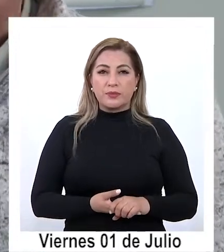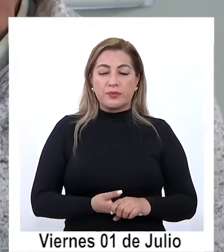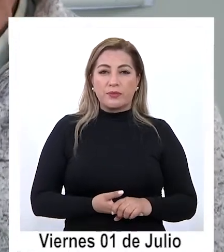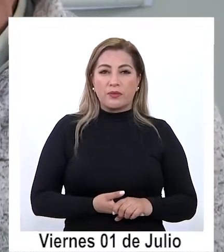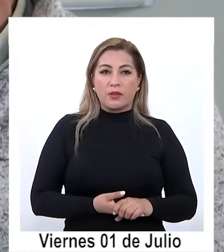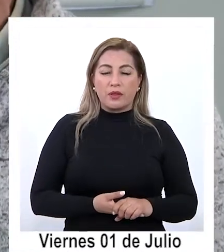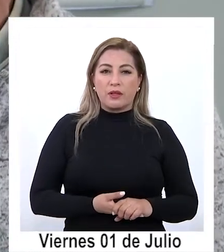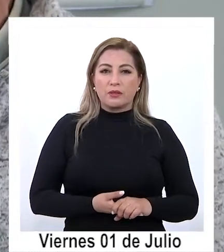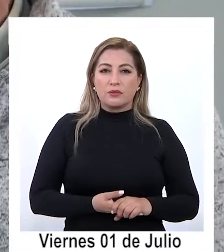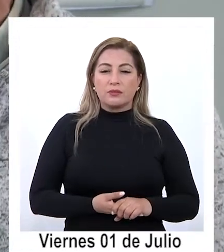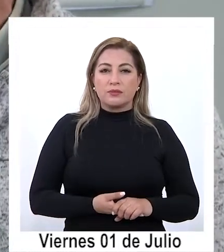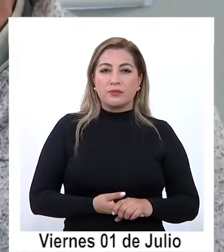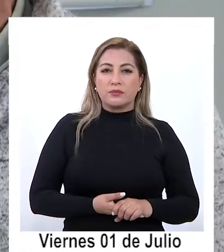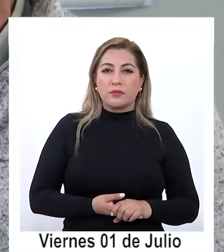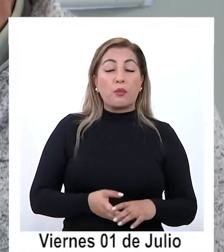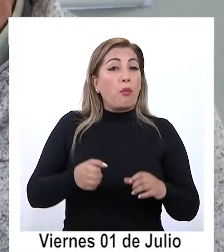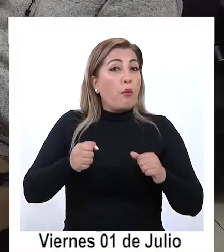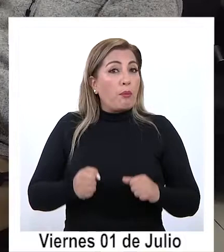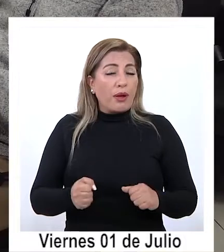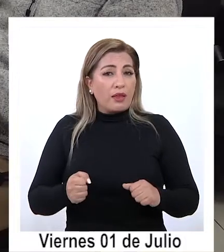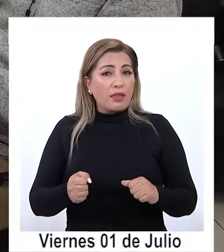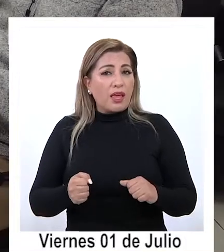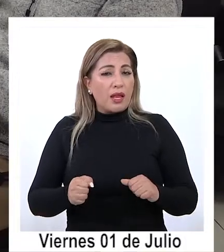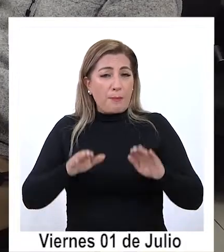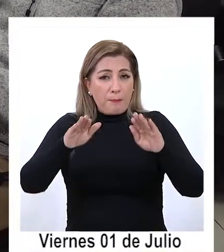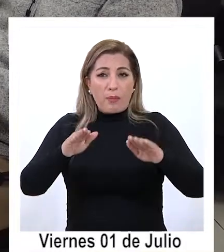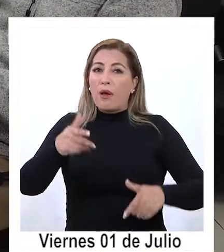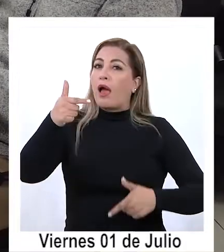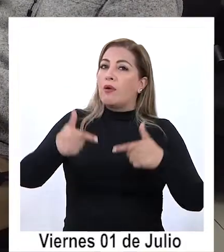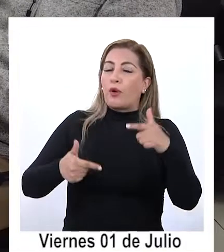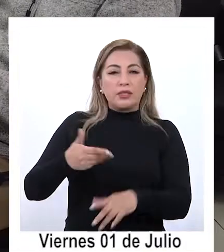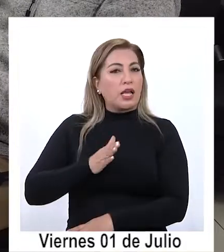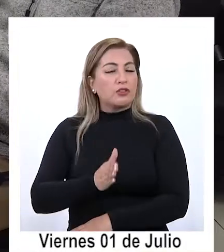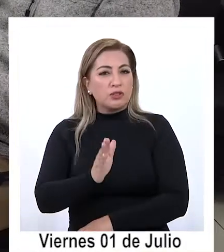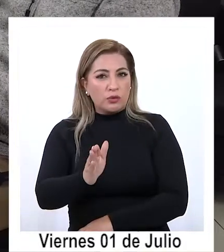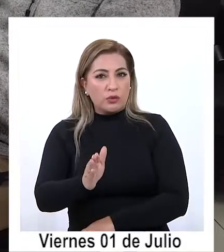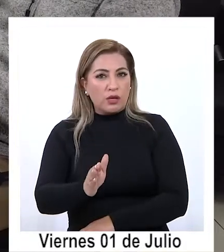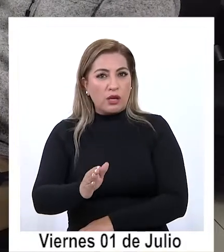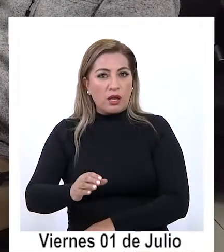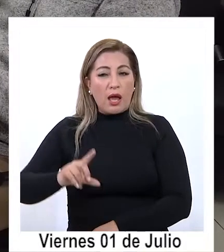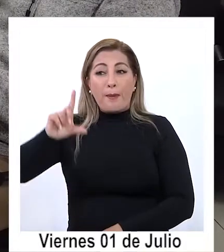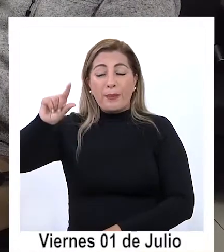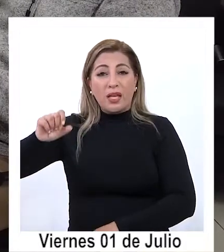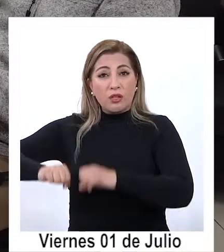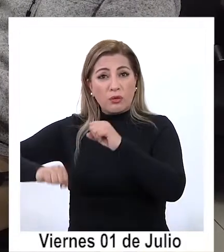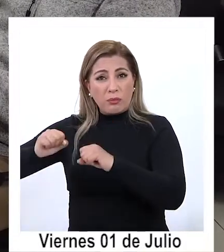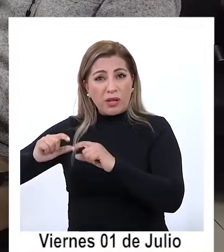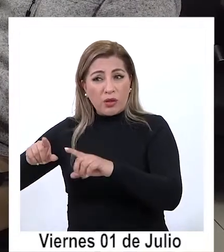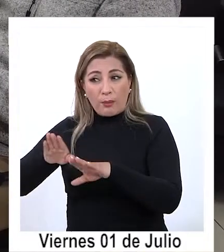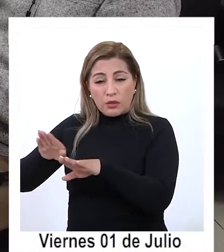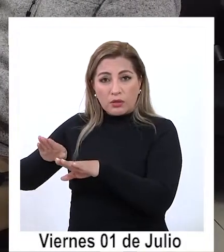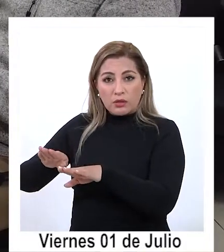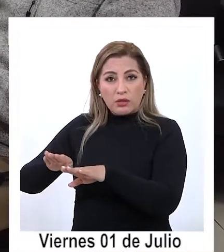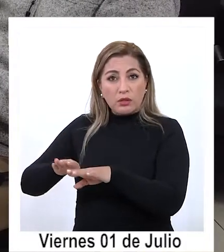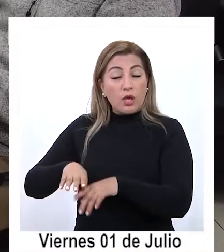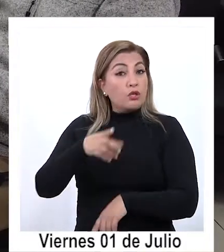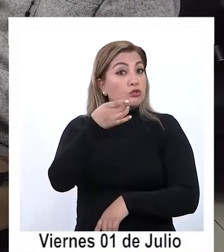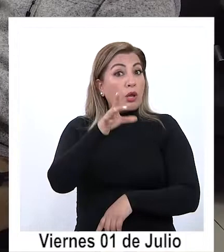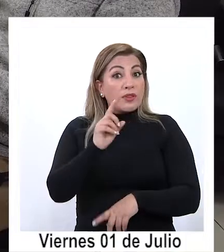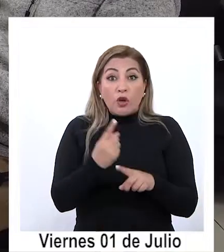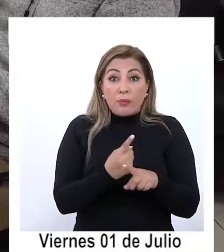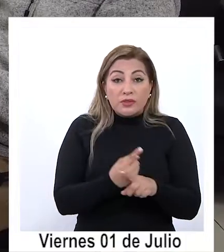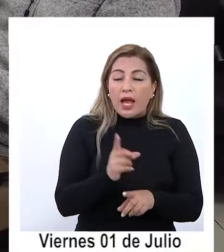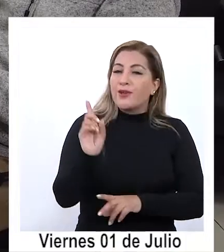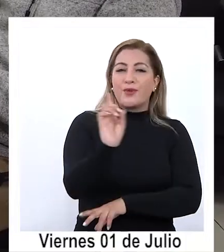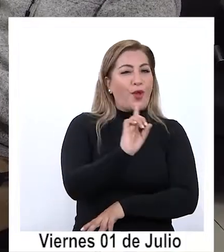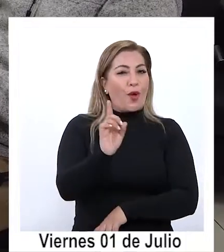puedan cierto persistir en esta política y de alguna manera apoyar también a los pequeños emprendedores no solo vamos a conversar sino que